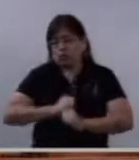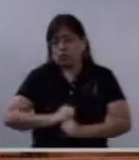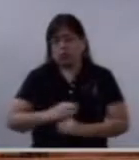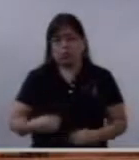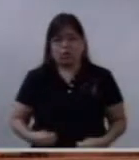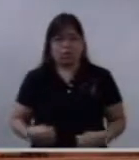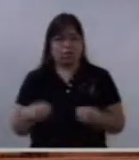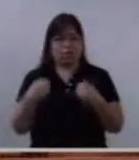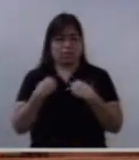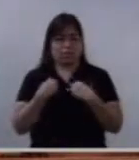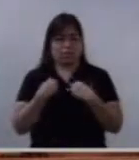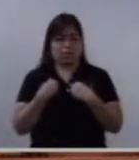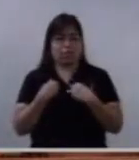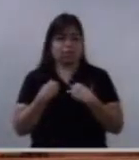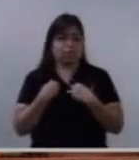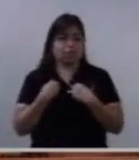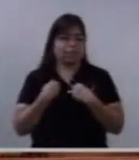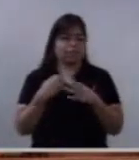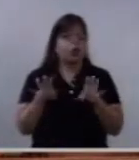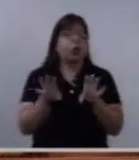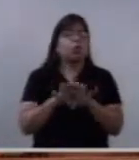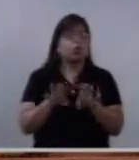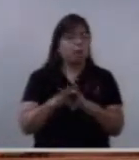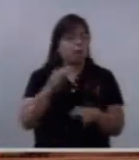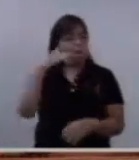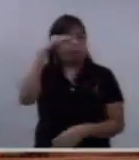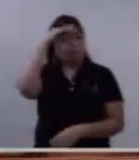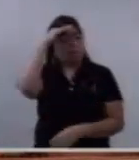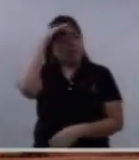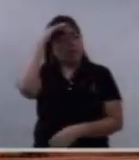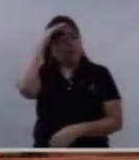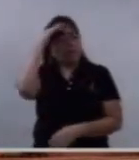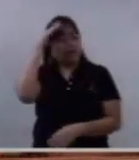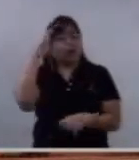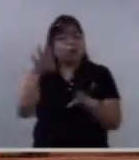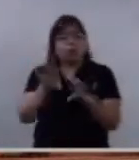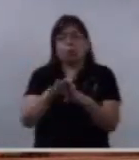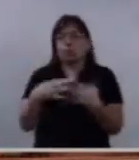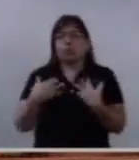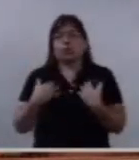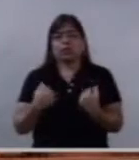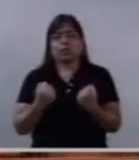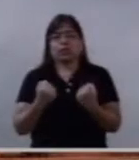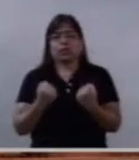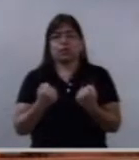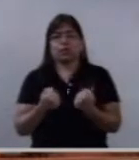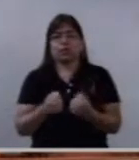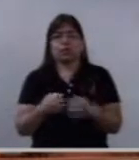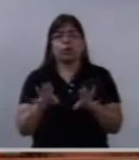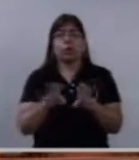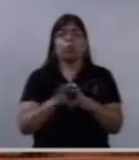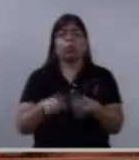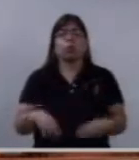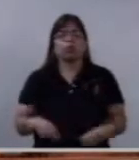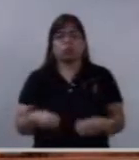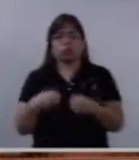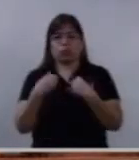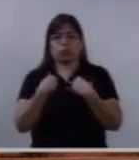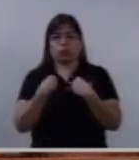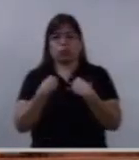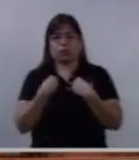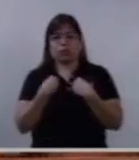¿Cómo asimilarlo? ¿Cómo asimilarlo? entenderlo? ¿Cómo vivirlo?